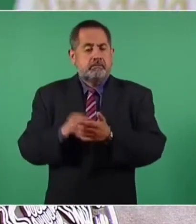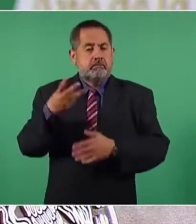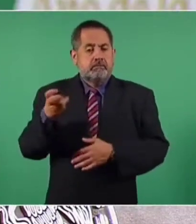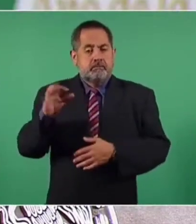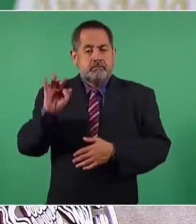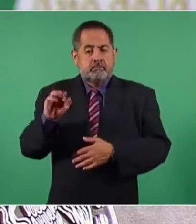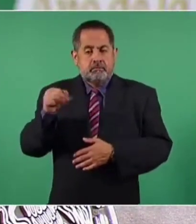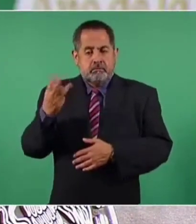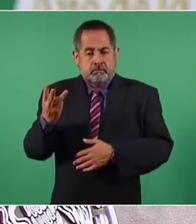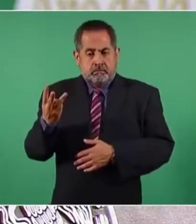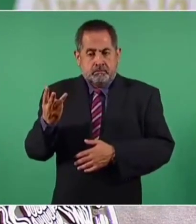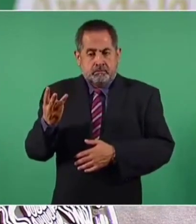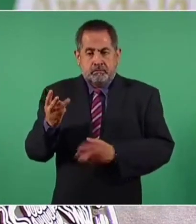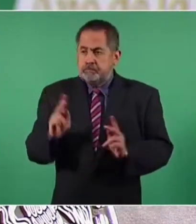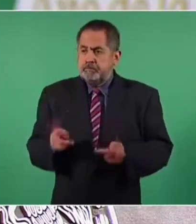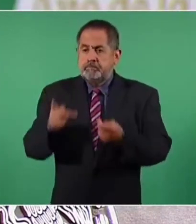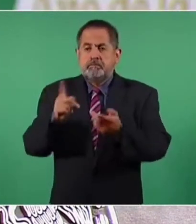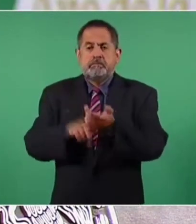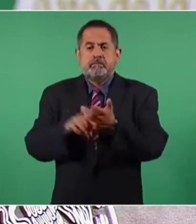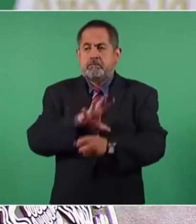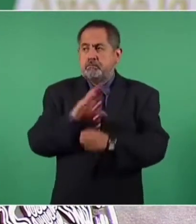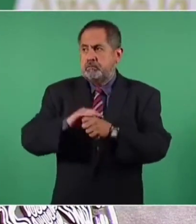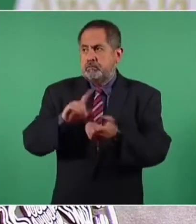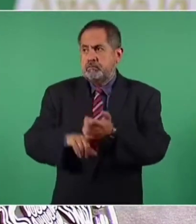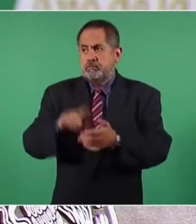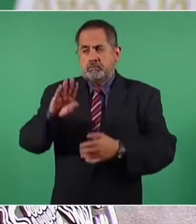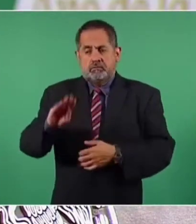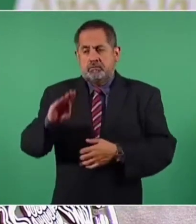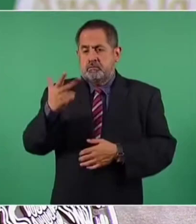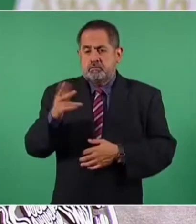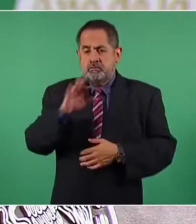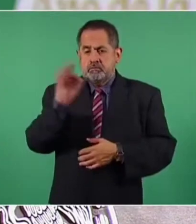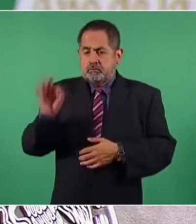que es el 98% del total.